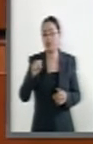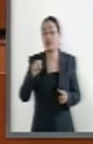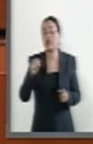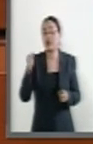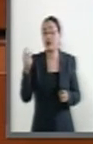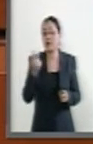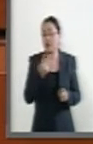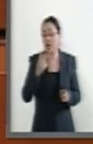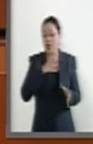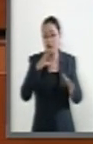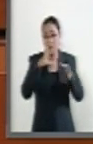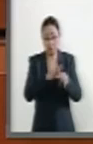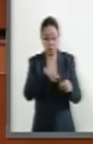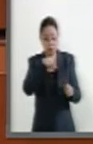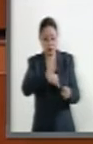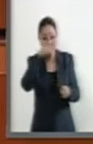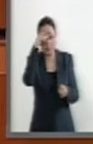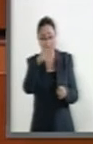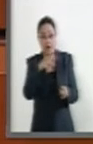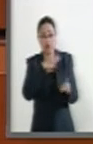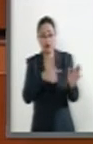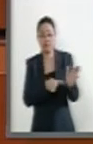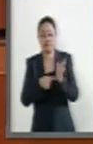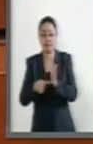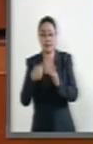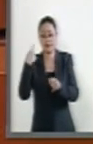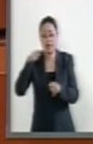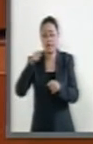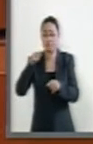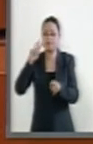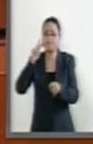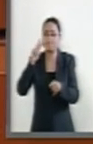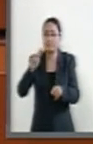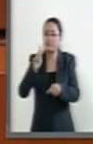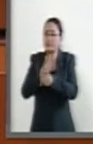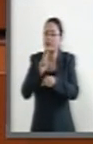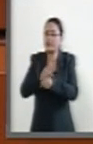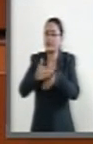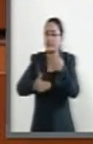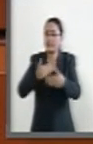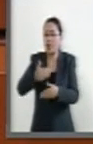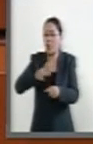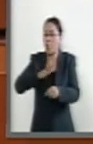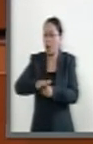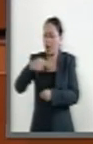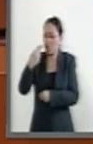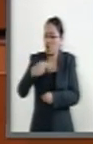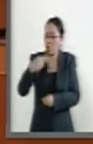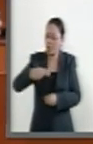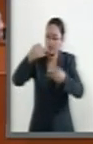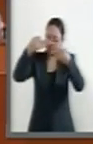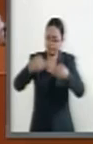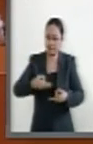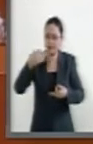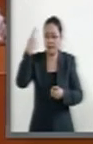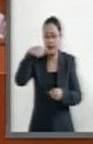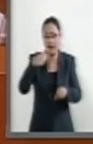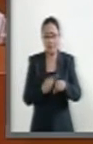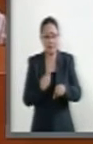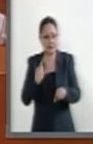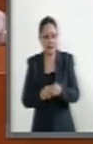la Salud en México es el referente en el seguimiento del uso correcto de las clasificaciones